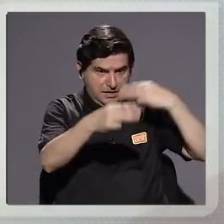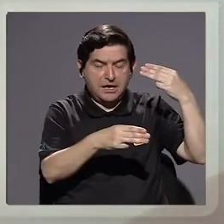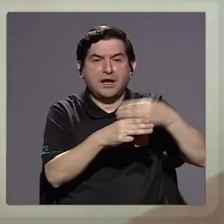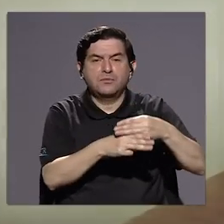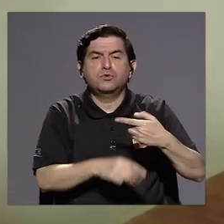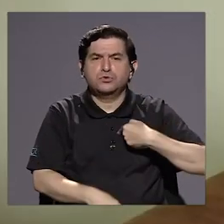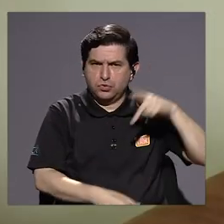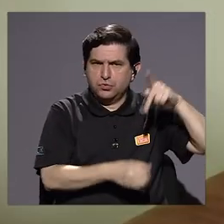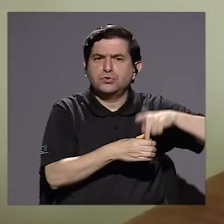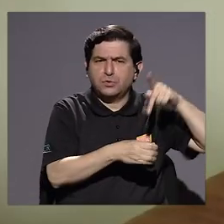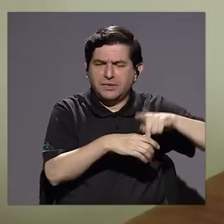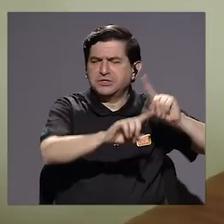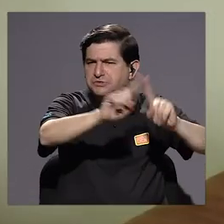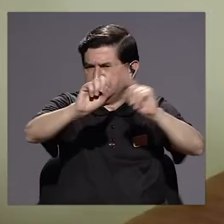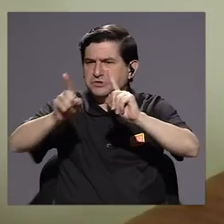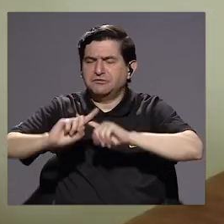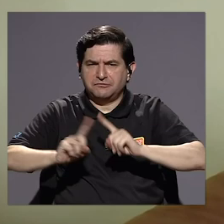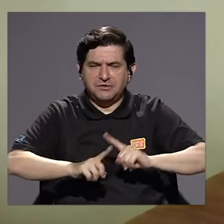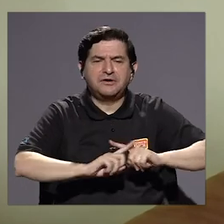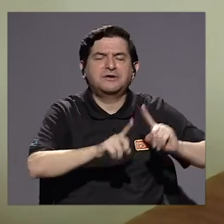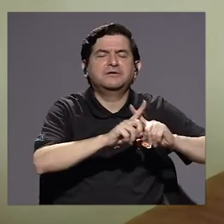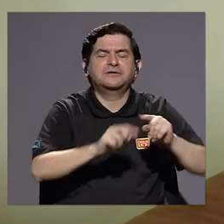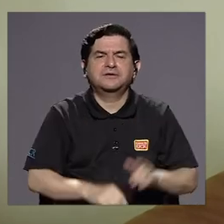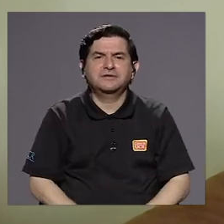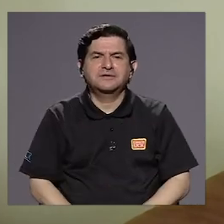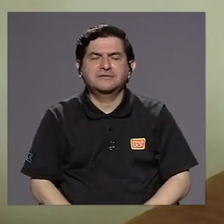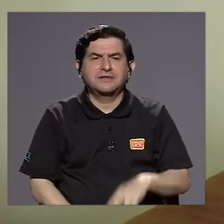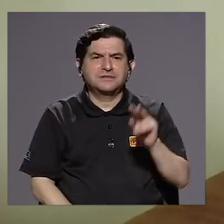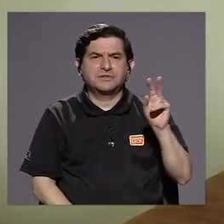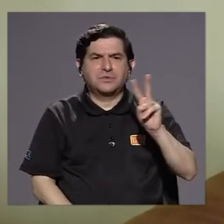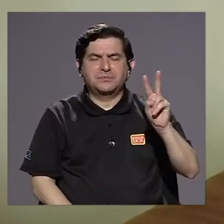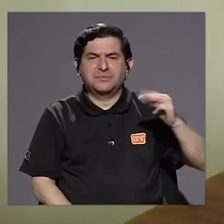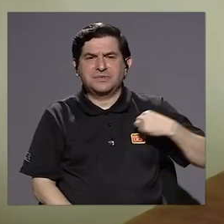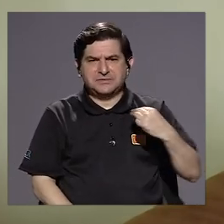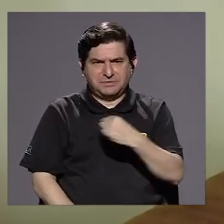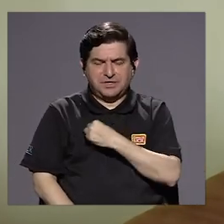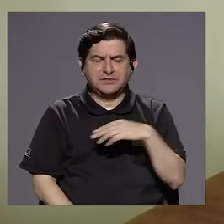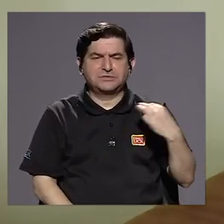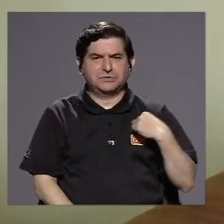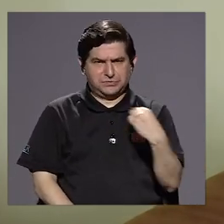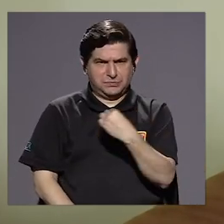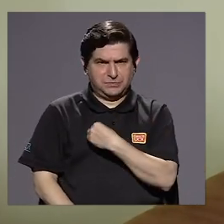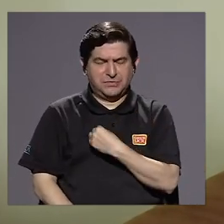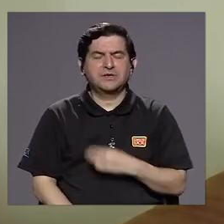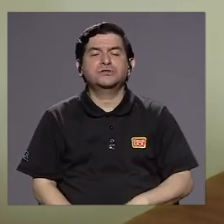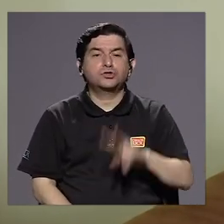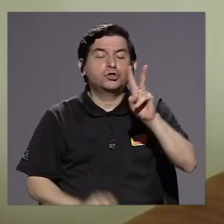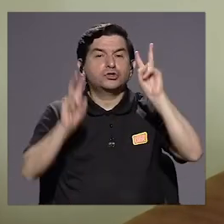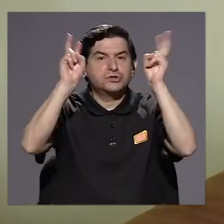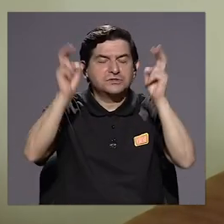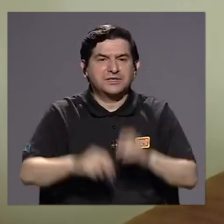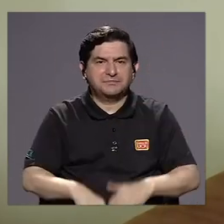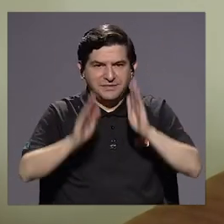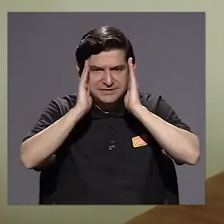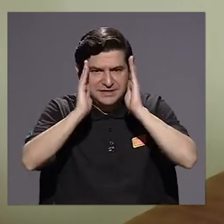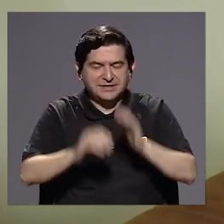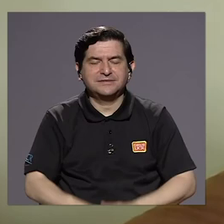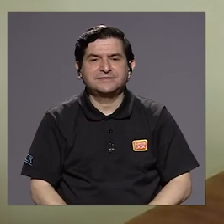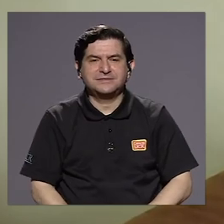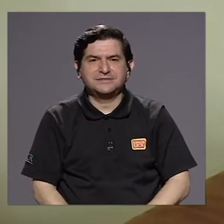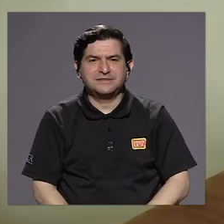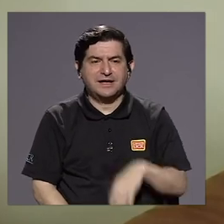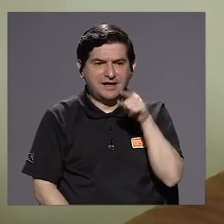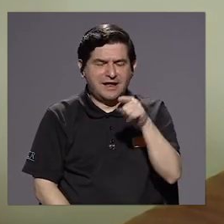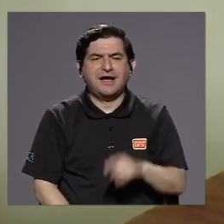he participado en muchas, incluso también en las viceministras, son dos temas. ¿Cómo aborda la presencialidad, el